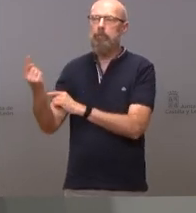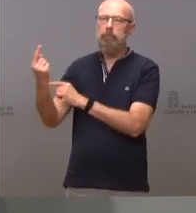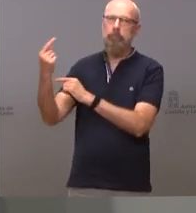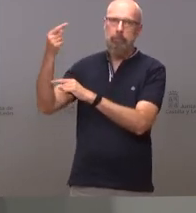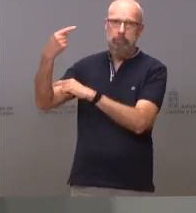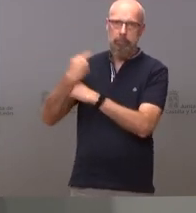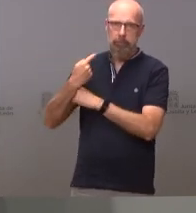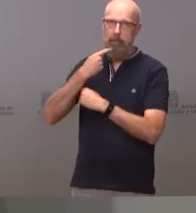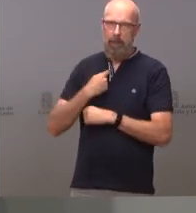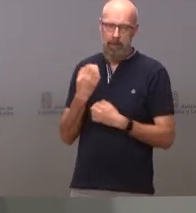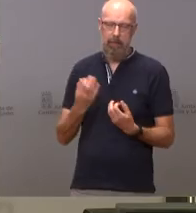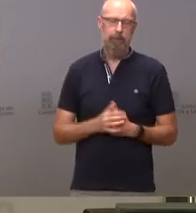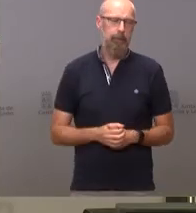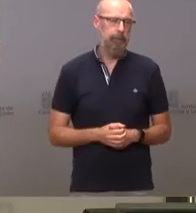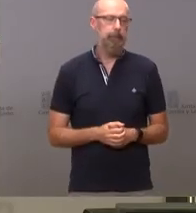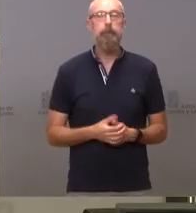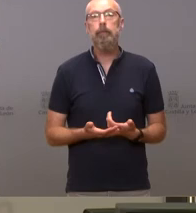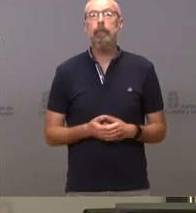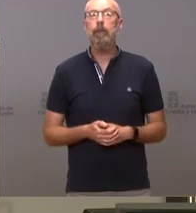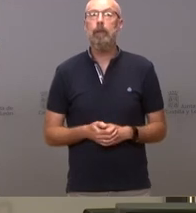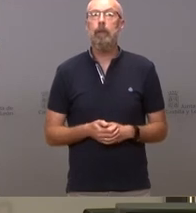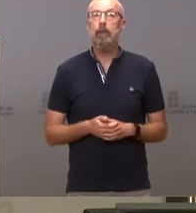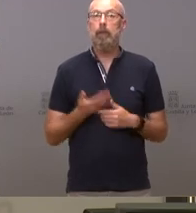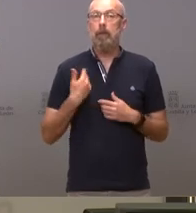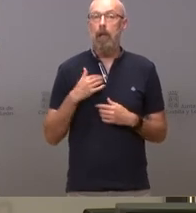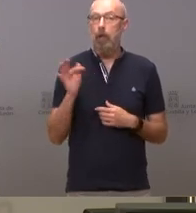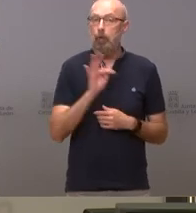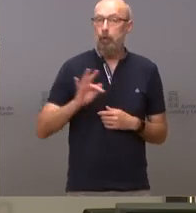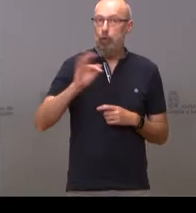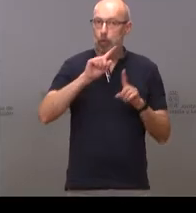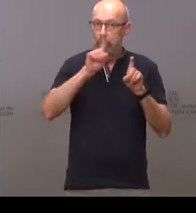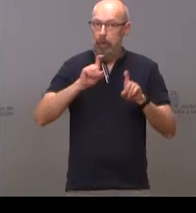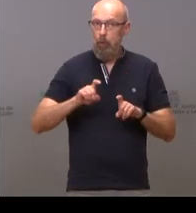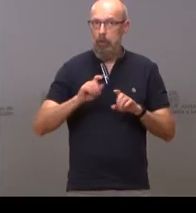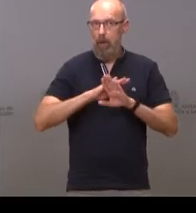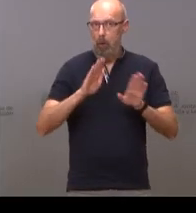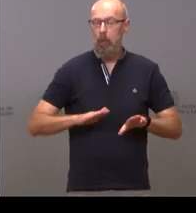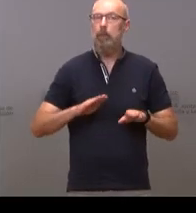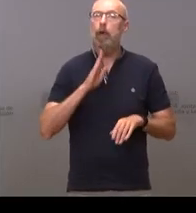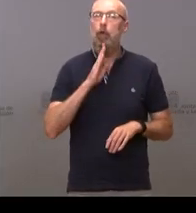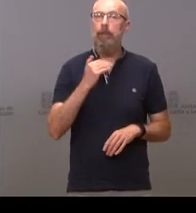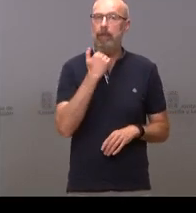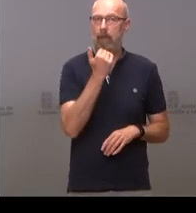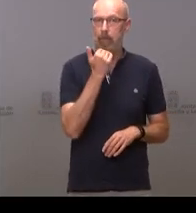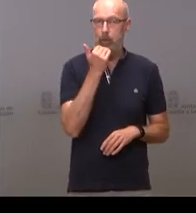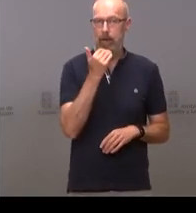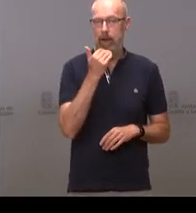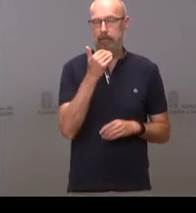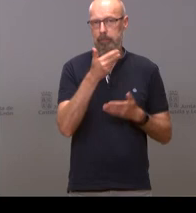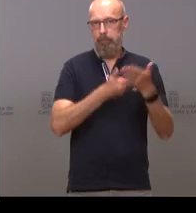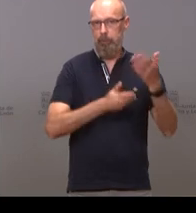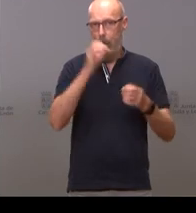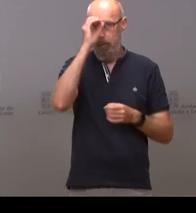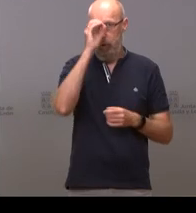necesarias pues vamos a cerrar este turno de preguntas hoy en Zamora con Carlos Gil de la opinión adelante